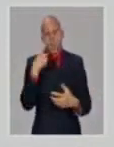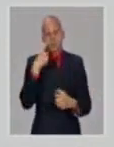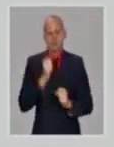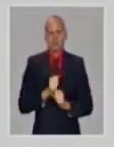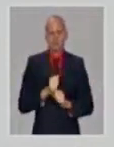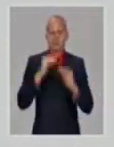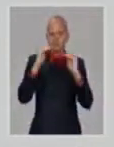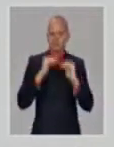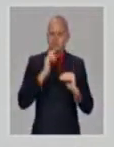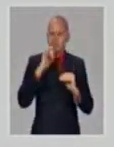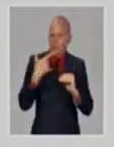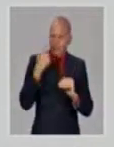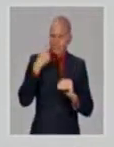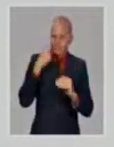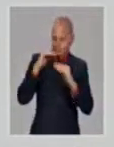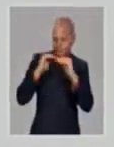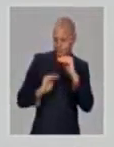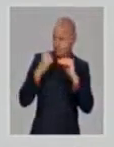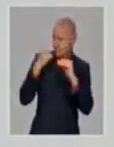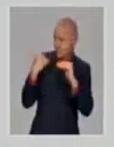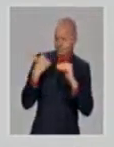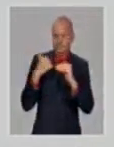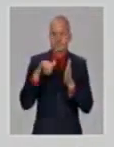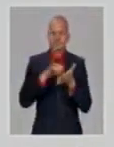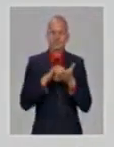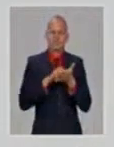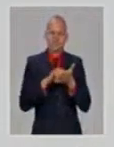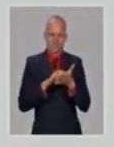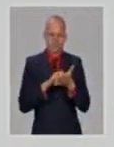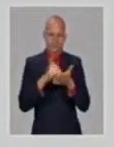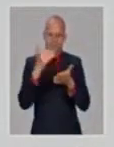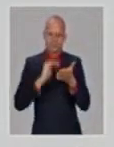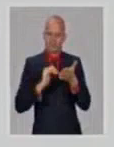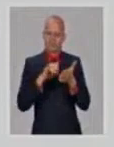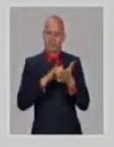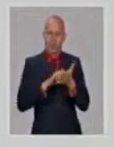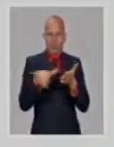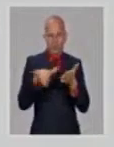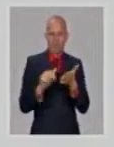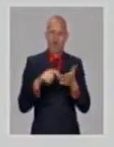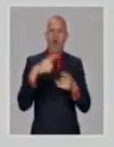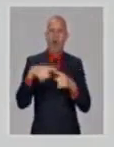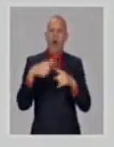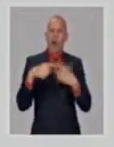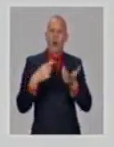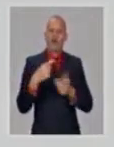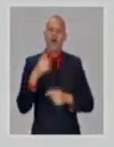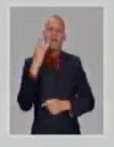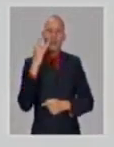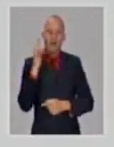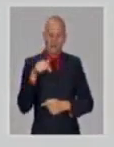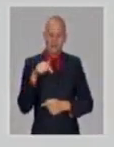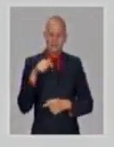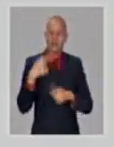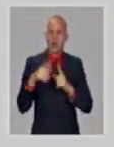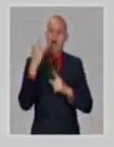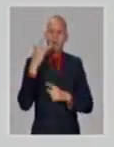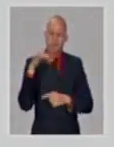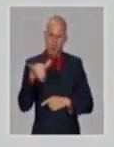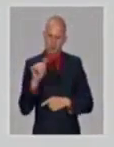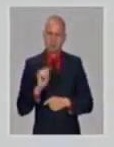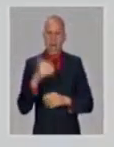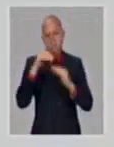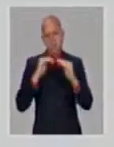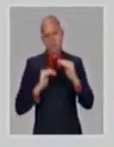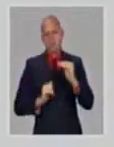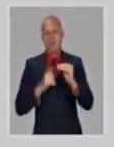hay dos en Nueva York, dos en California, otra más, la P2, que lo que se está planteando está bien. Hay que vigilarlas,